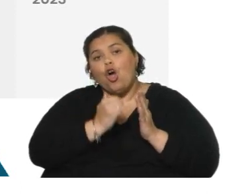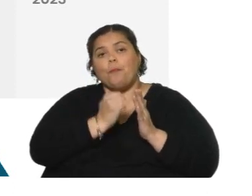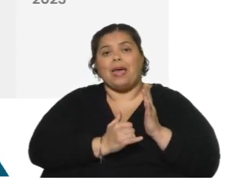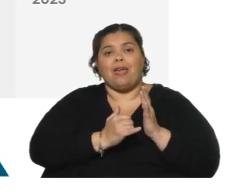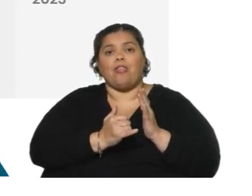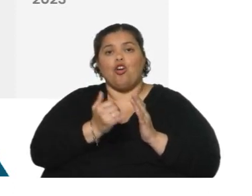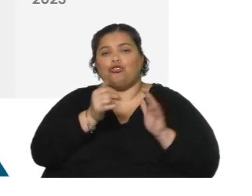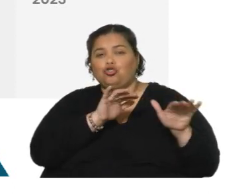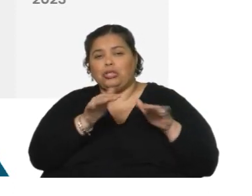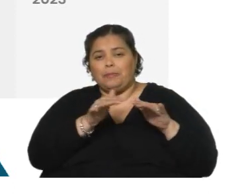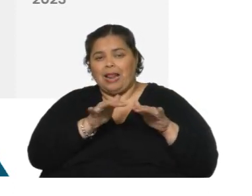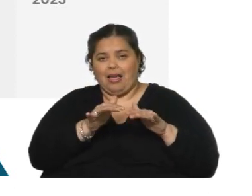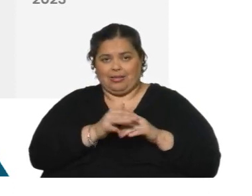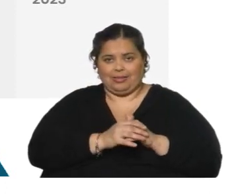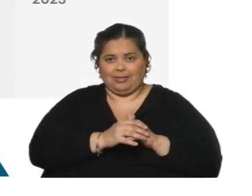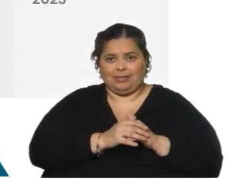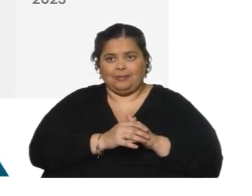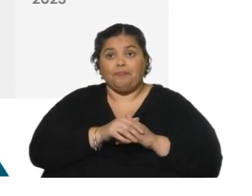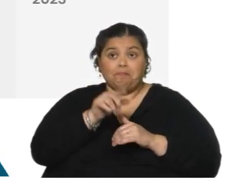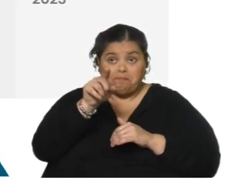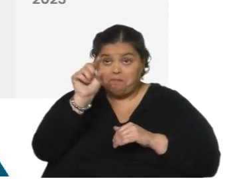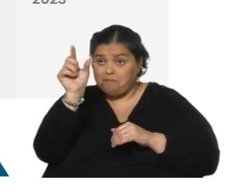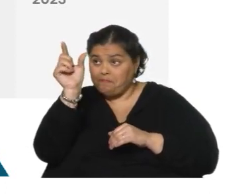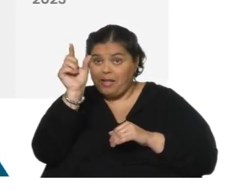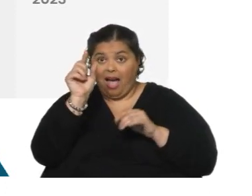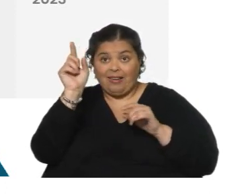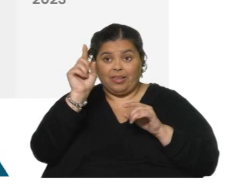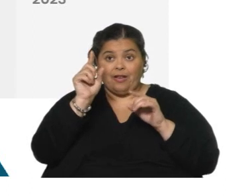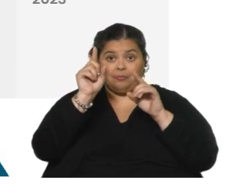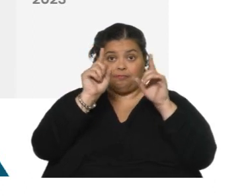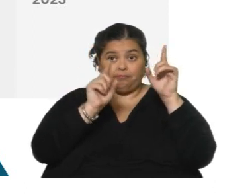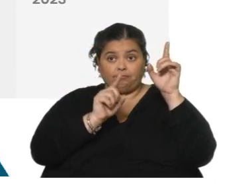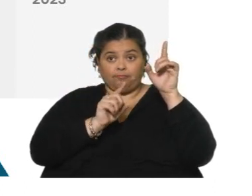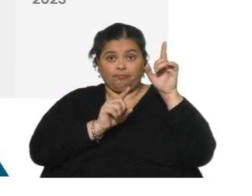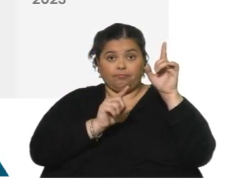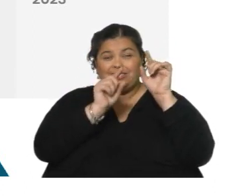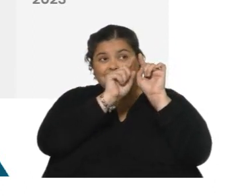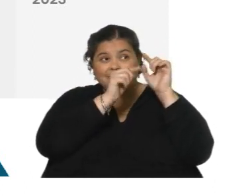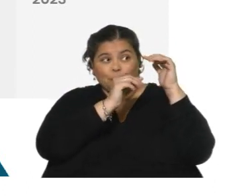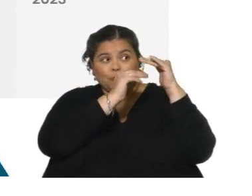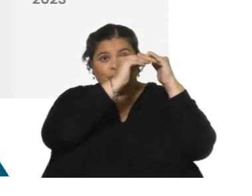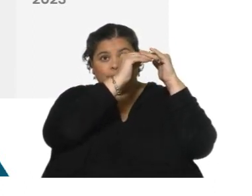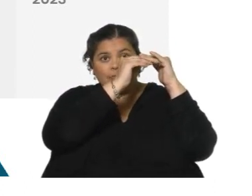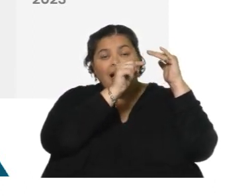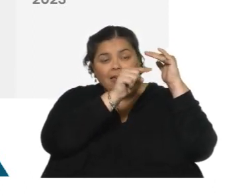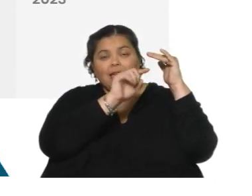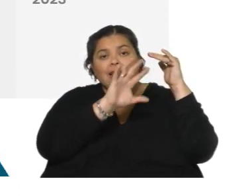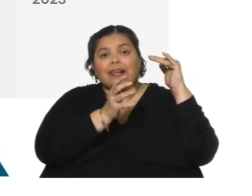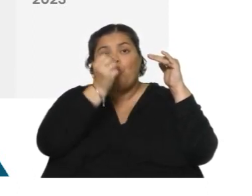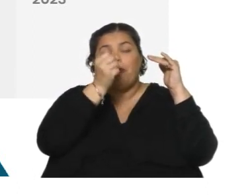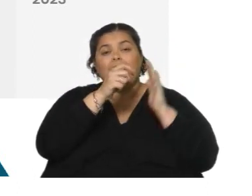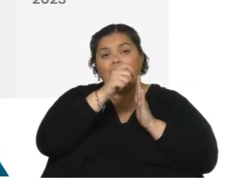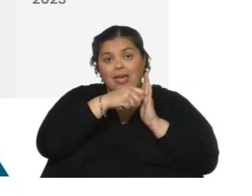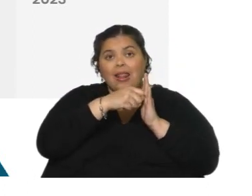niveles similares a los vigentes. Esto puede ser una señal que se van recuperando los contratos y poniéndose más en la